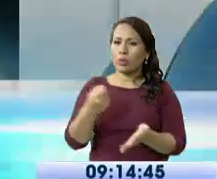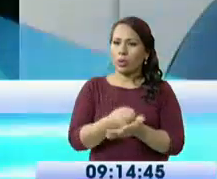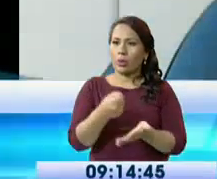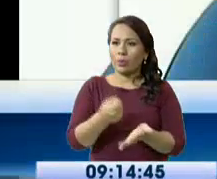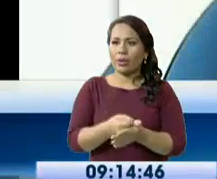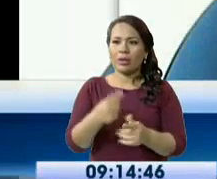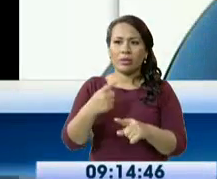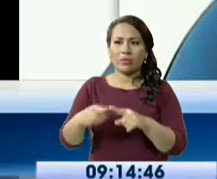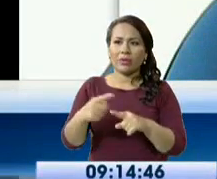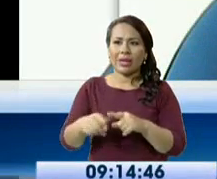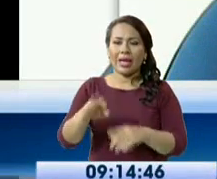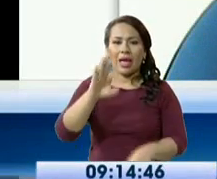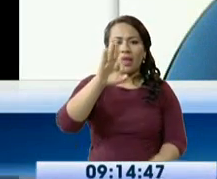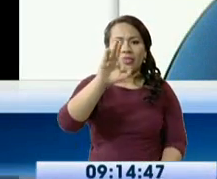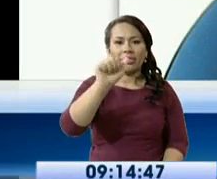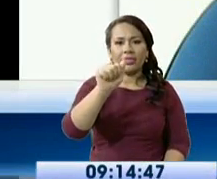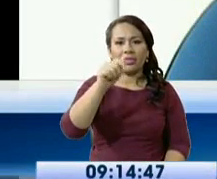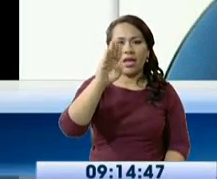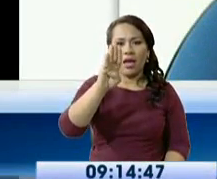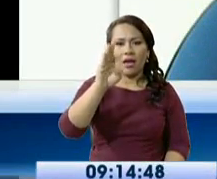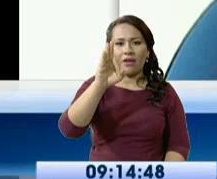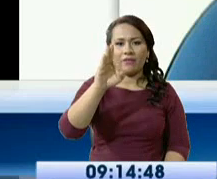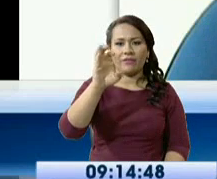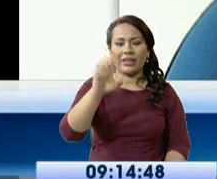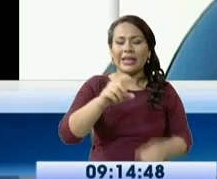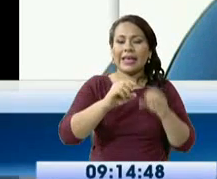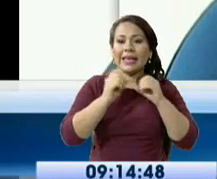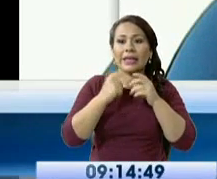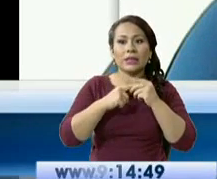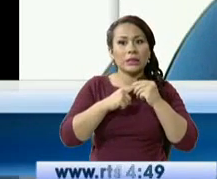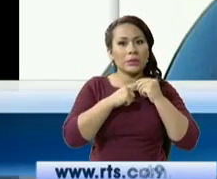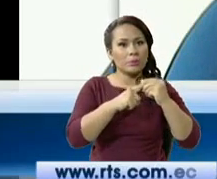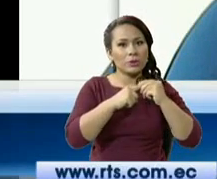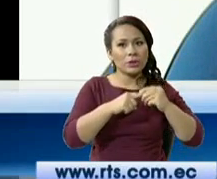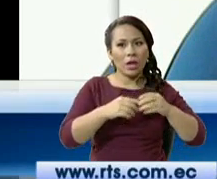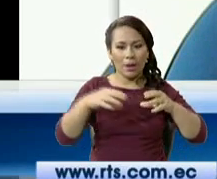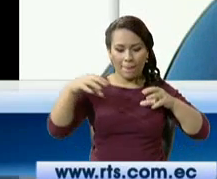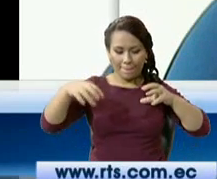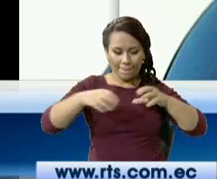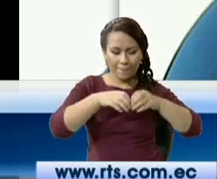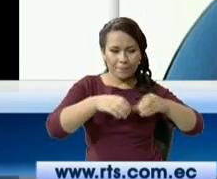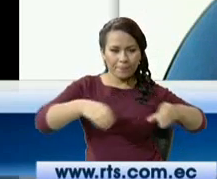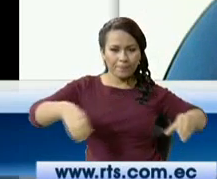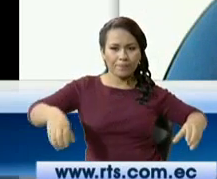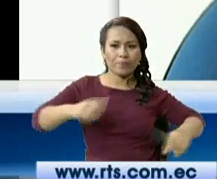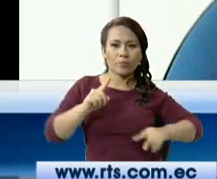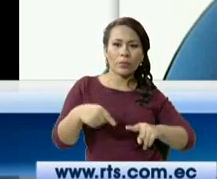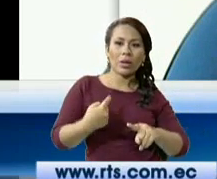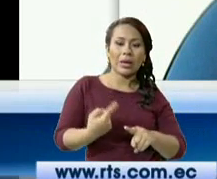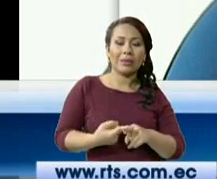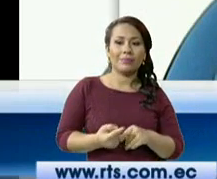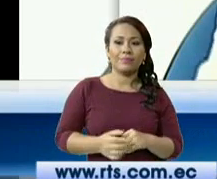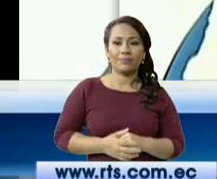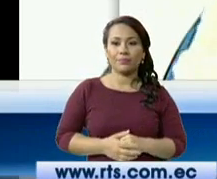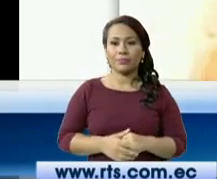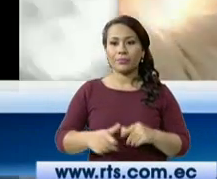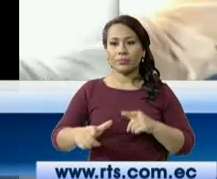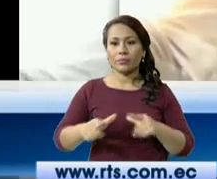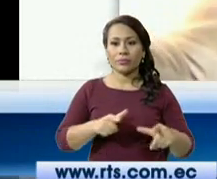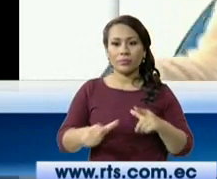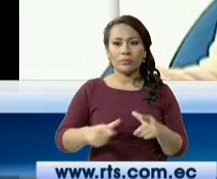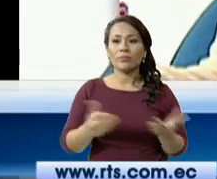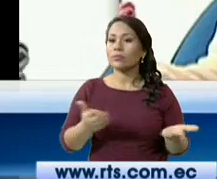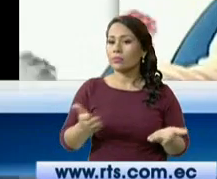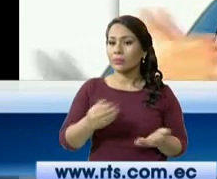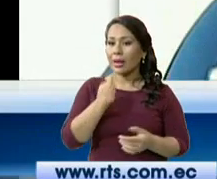de válvulas Tideflex, que son unas válvulas especiales que se colocan a la salida de los puntos de drenaje